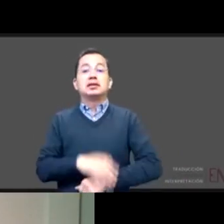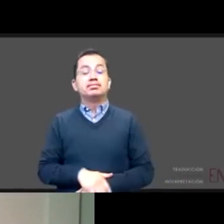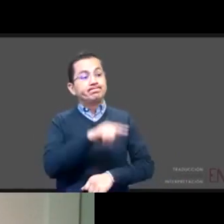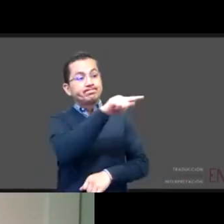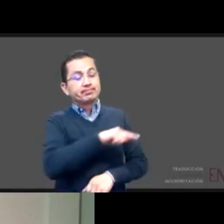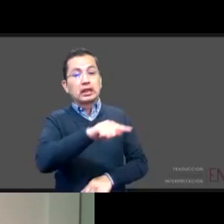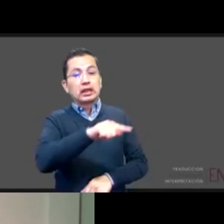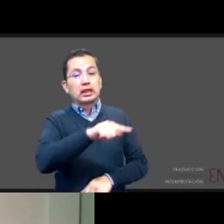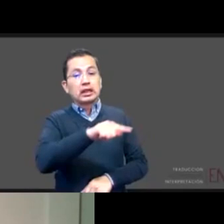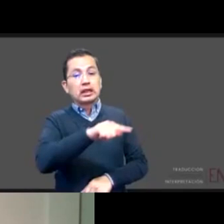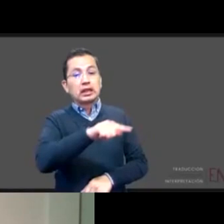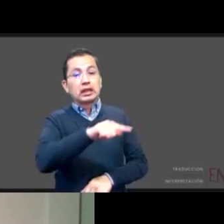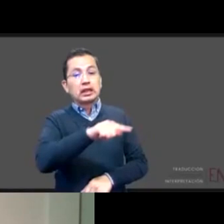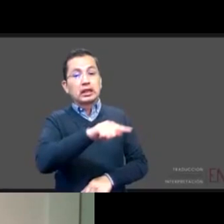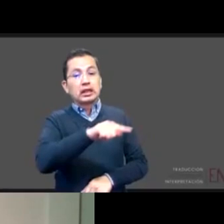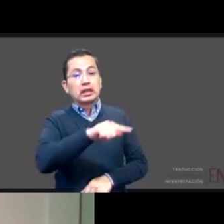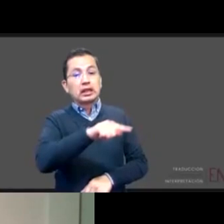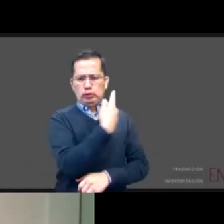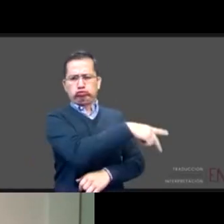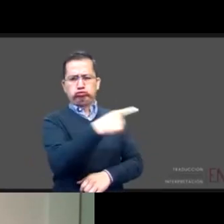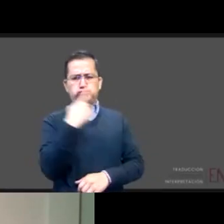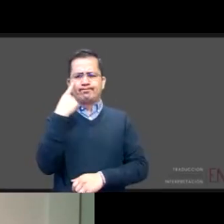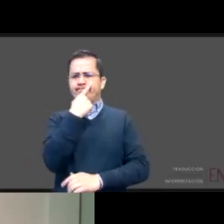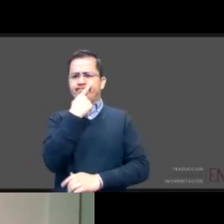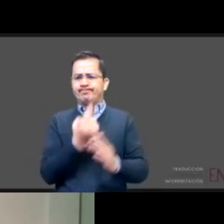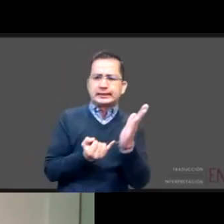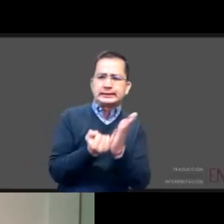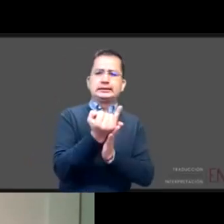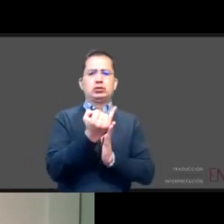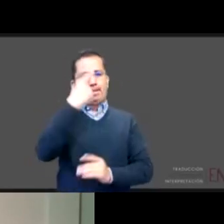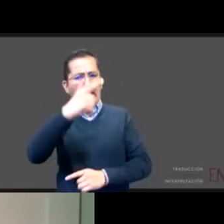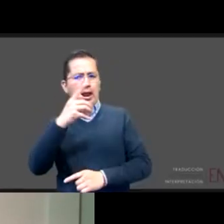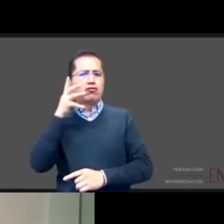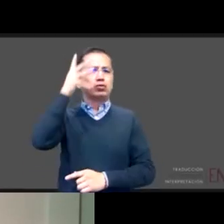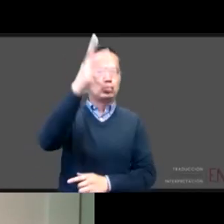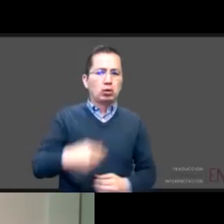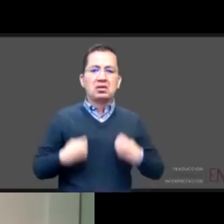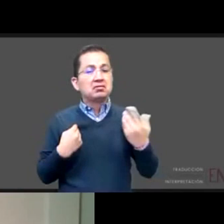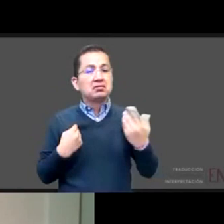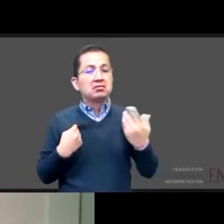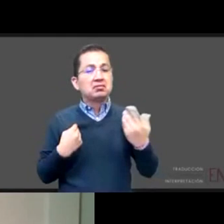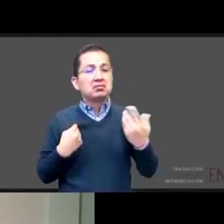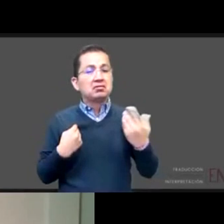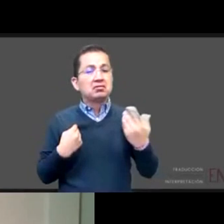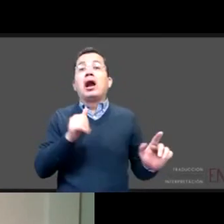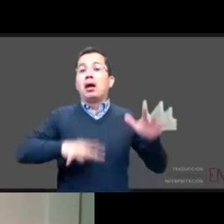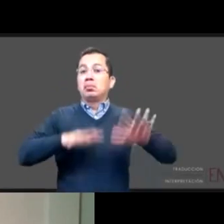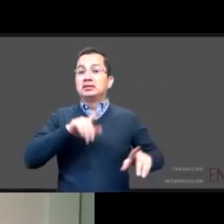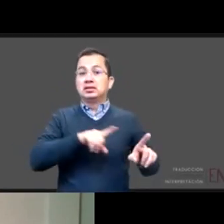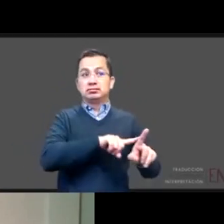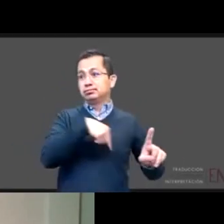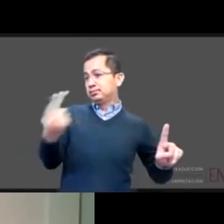la posibilidad de tomar decisiones sobre su propia vida futura. Generalmente, los varones suelen separarse de este